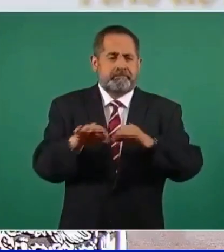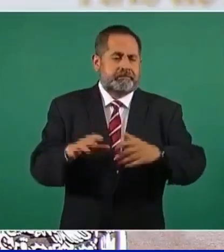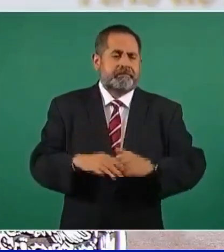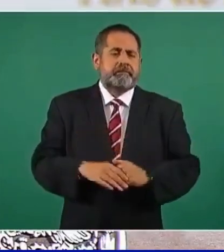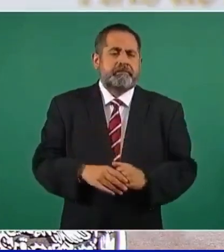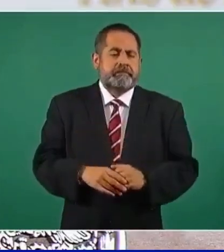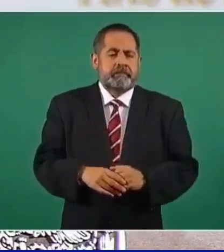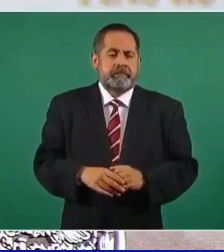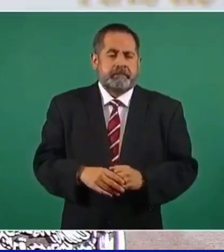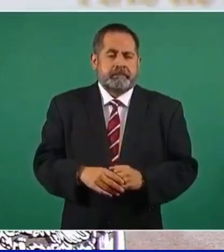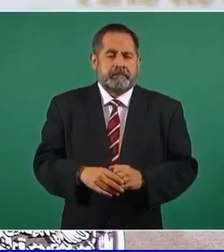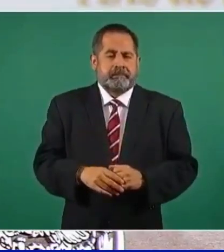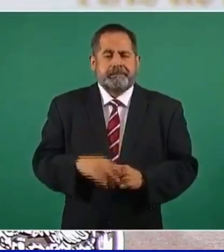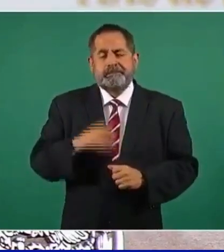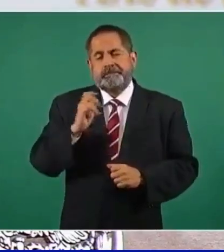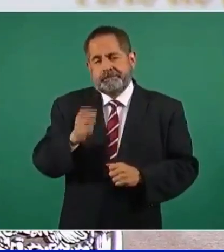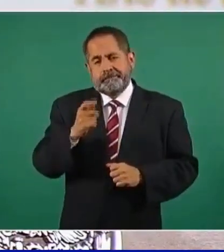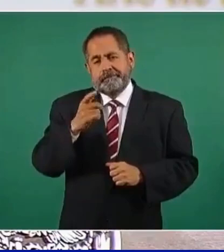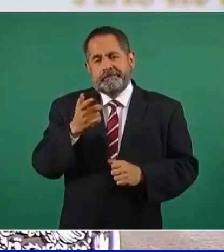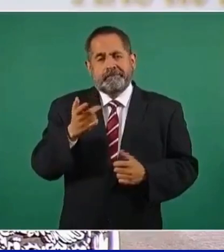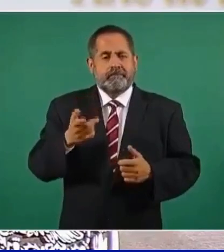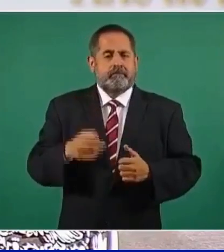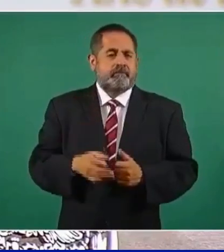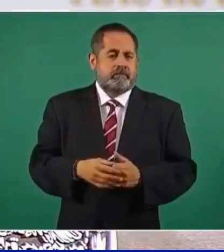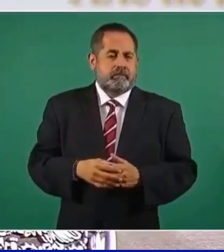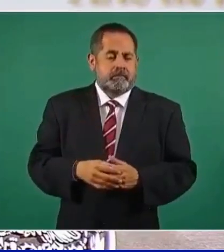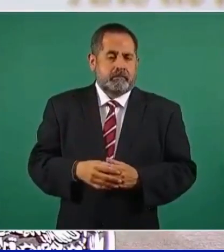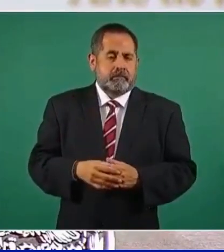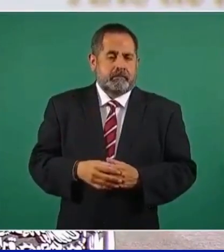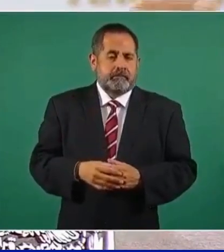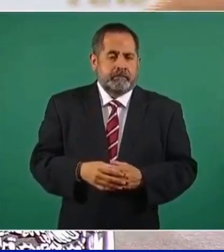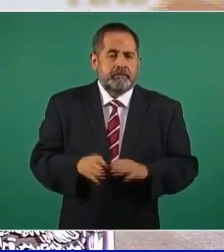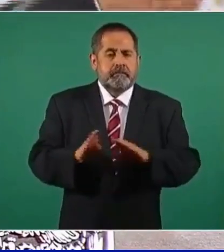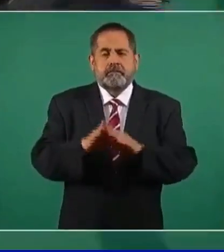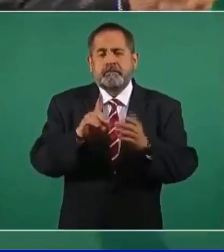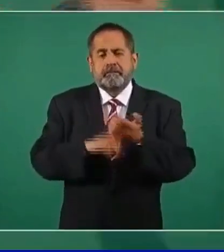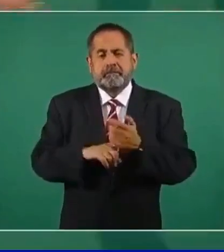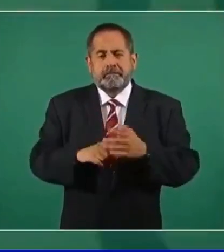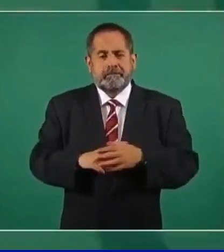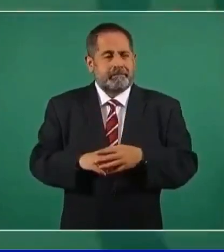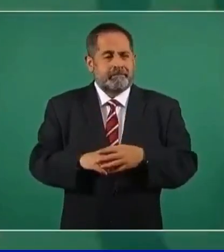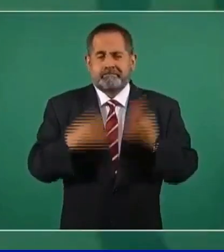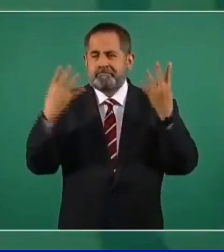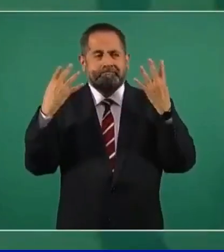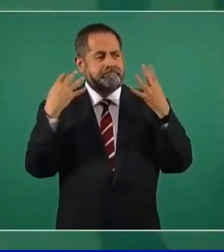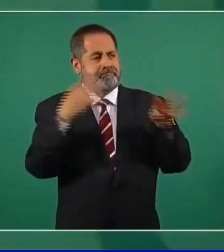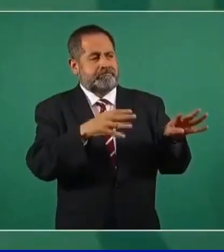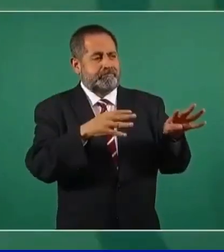Esto contribuye más que ir a un tribunal,